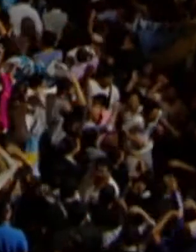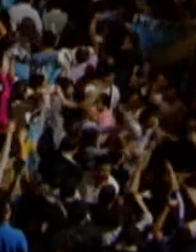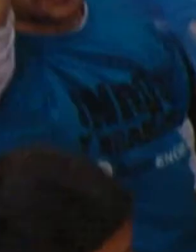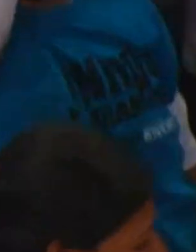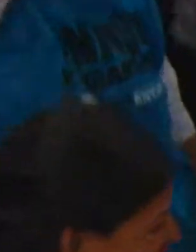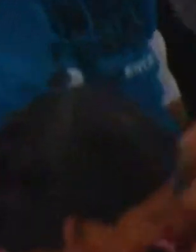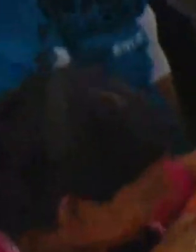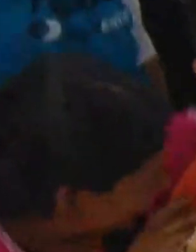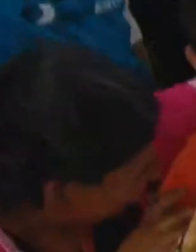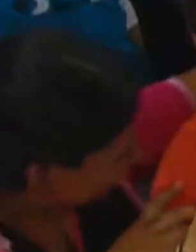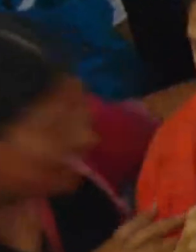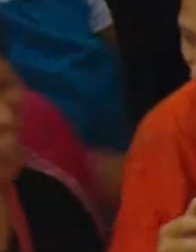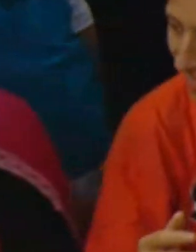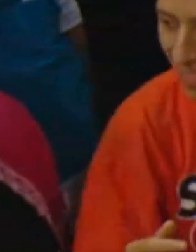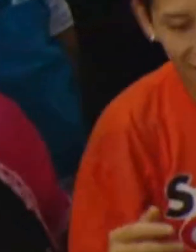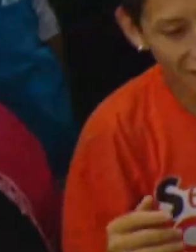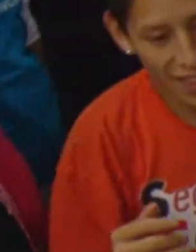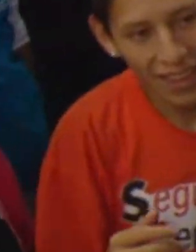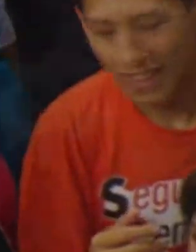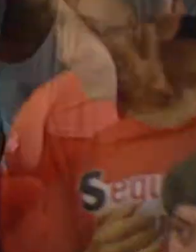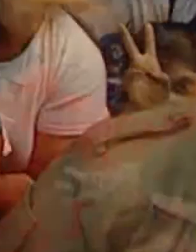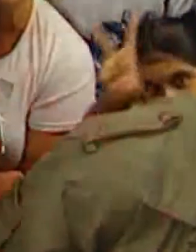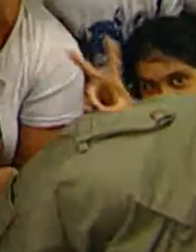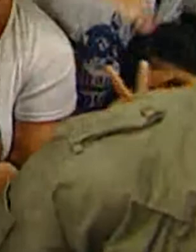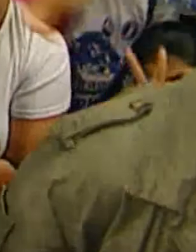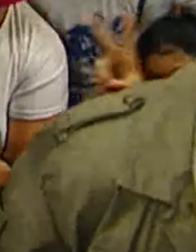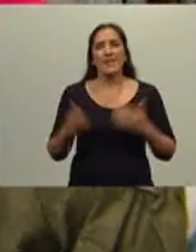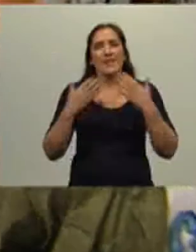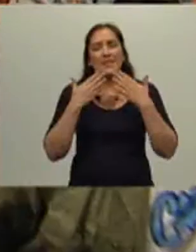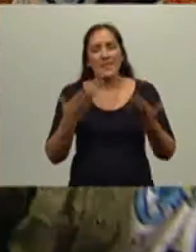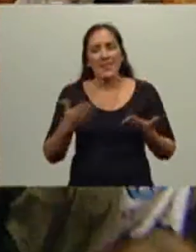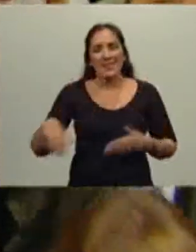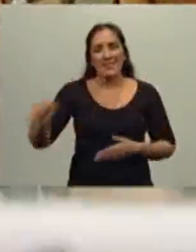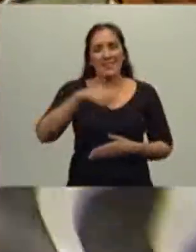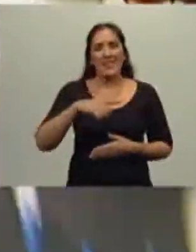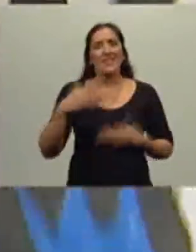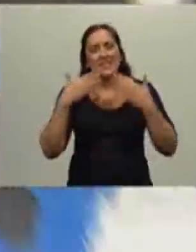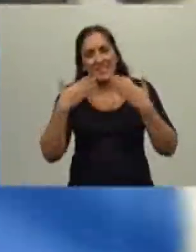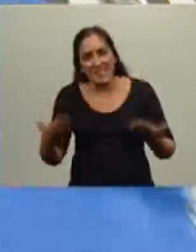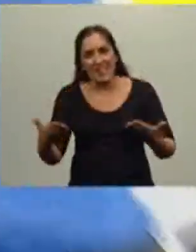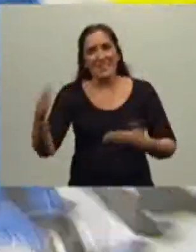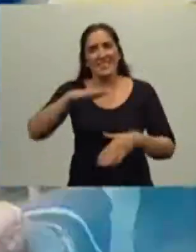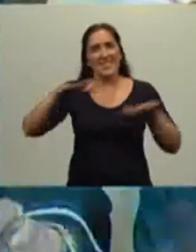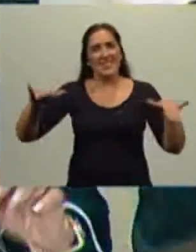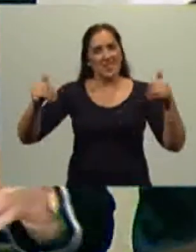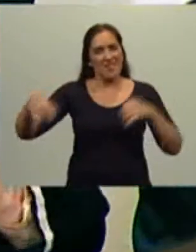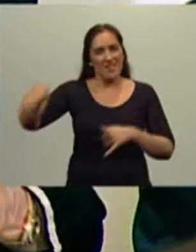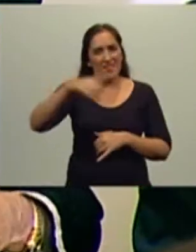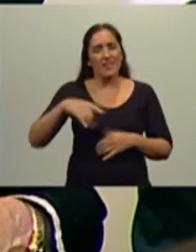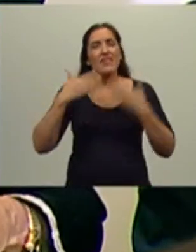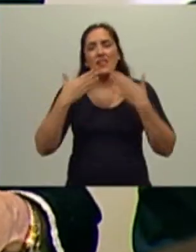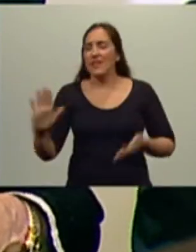¡Gracias! Muchas gracias chicos, muchas gracias a todos